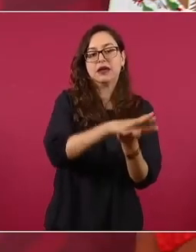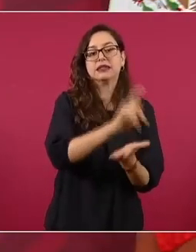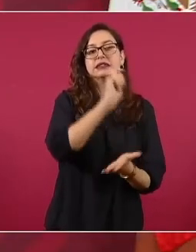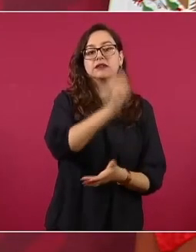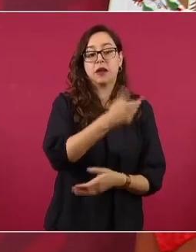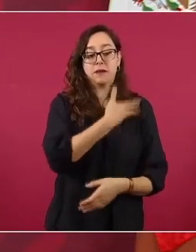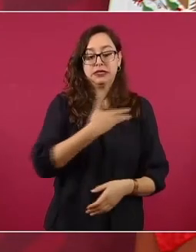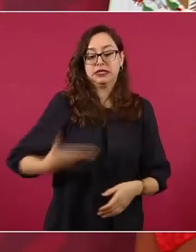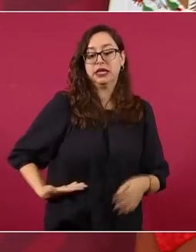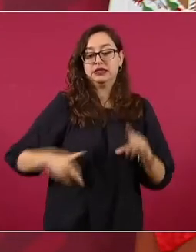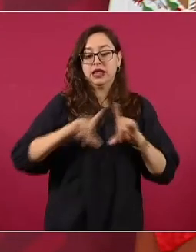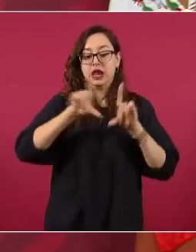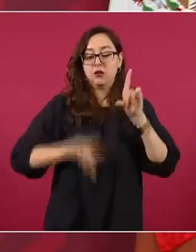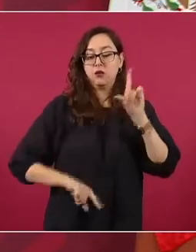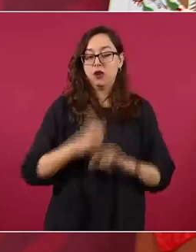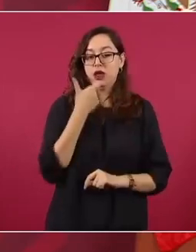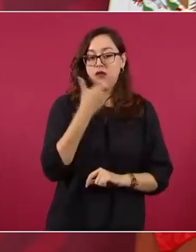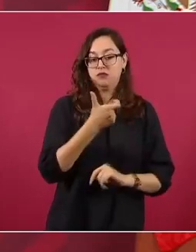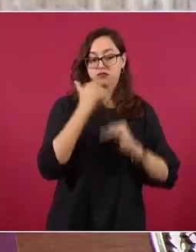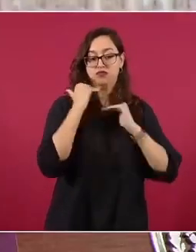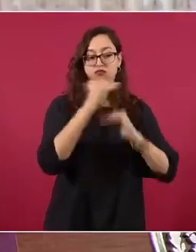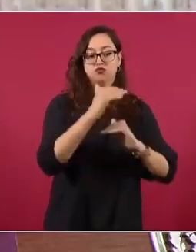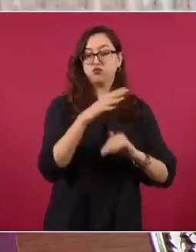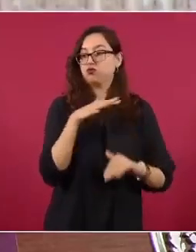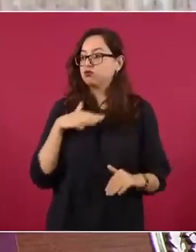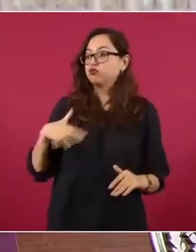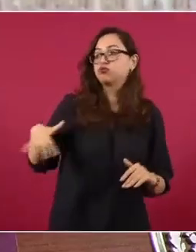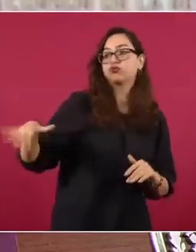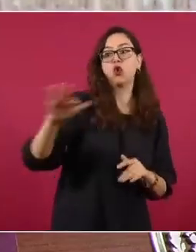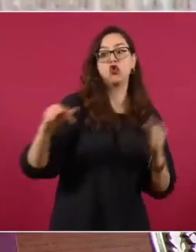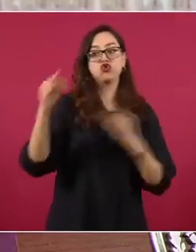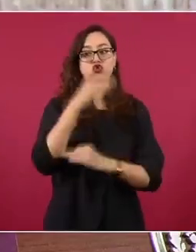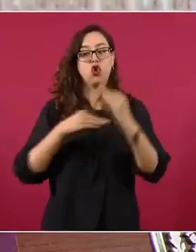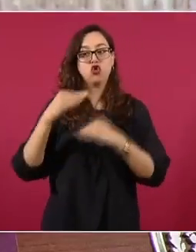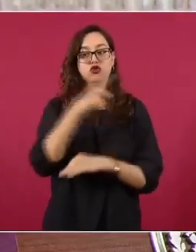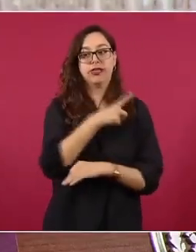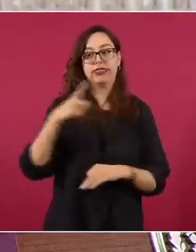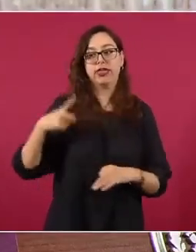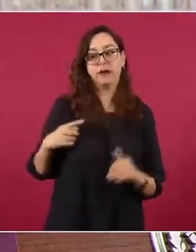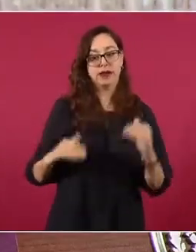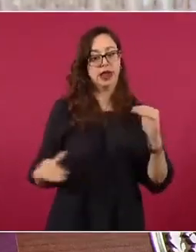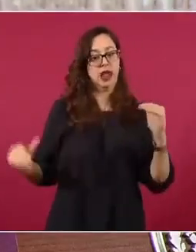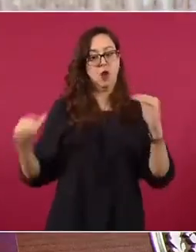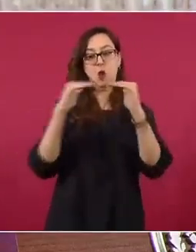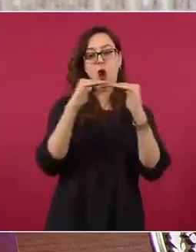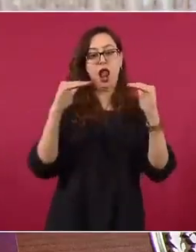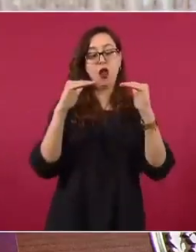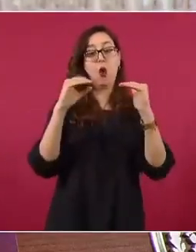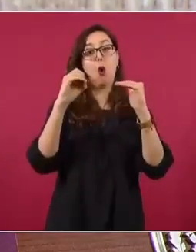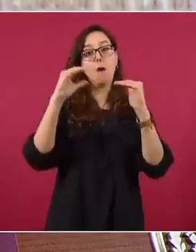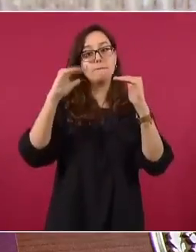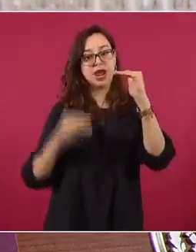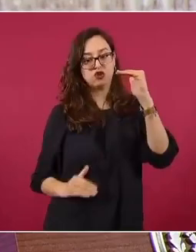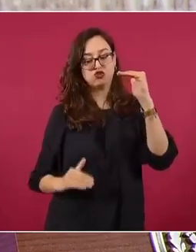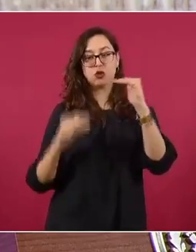República. Pero fue impugnada en el Poder Judicial